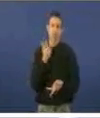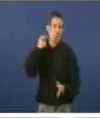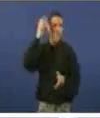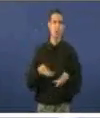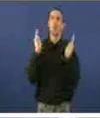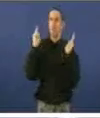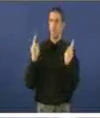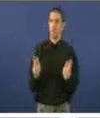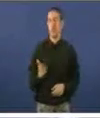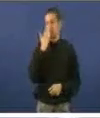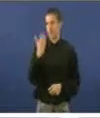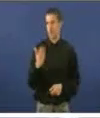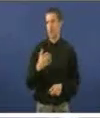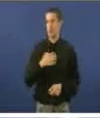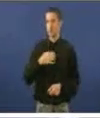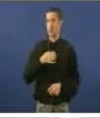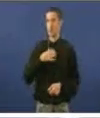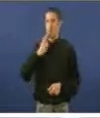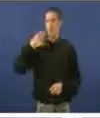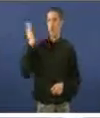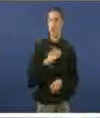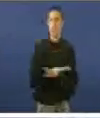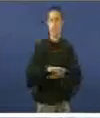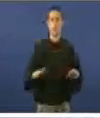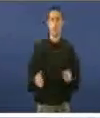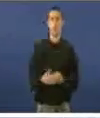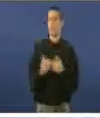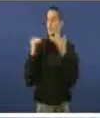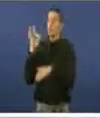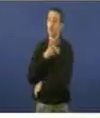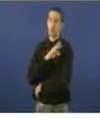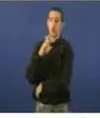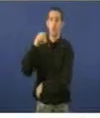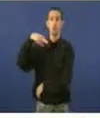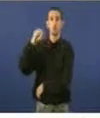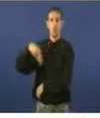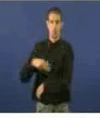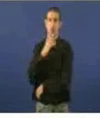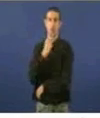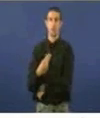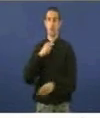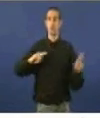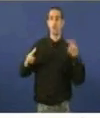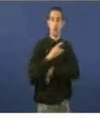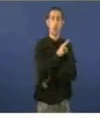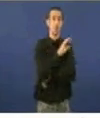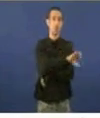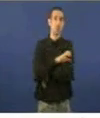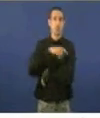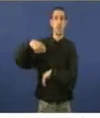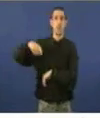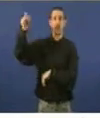sinceramente, só poden cualificarse de macartistas. Moitas Moitas grazas. Ten a palabra para respostar o conselleiro de presidencia.